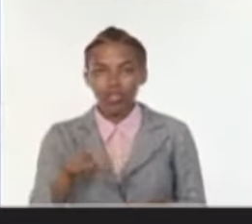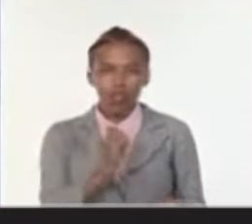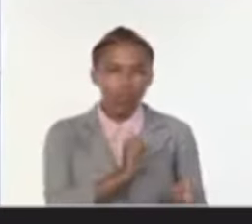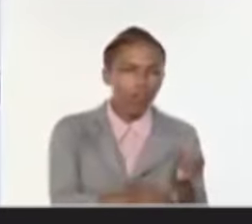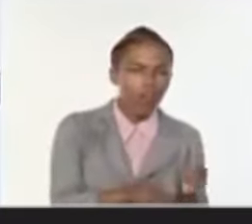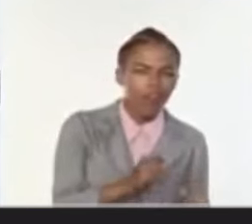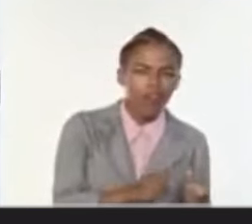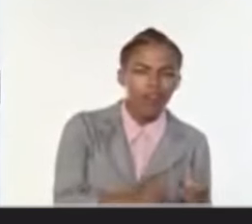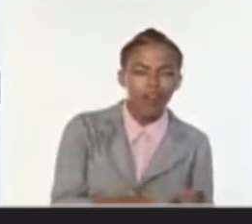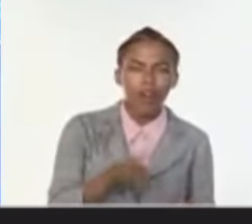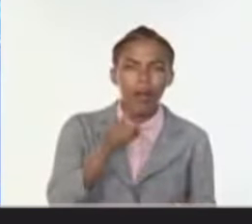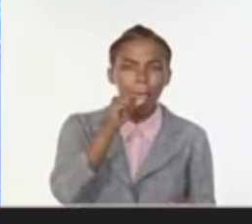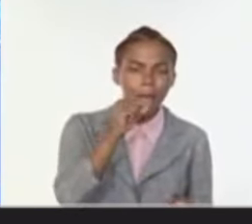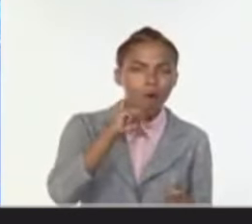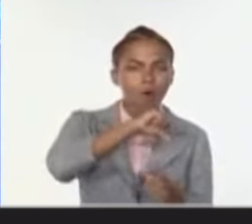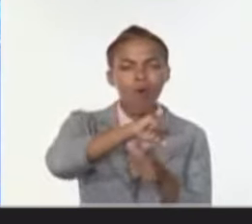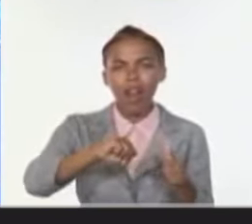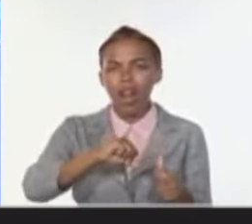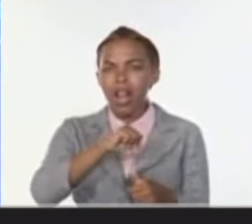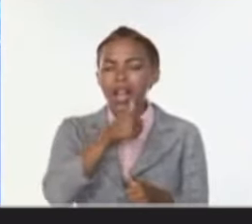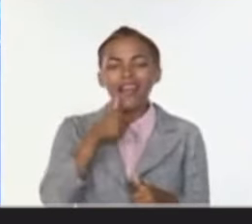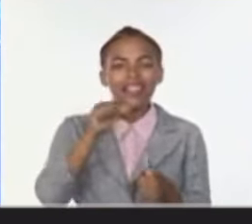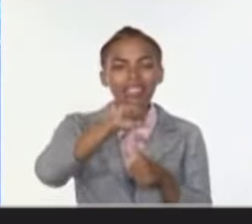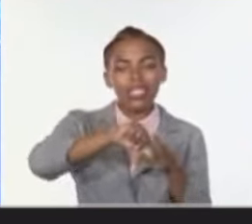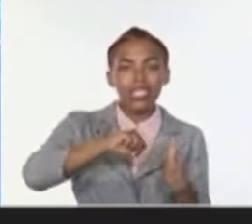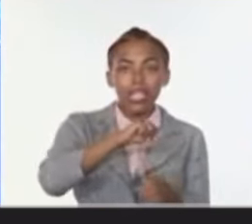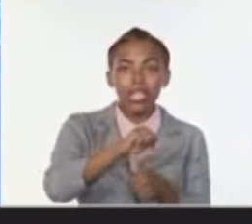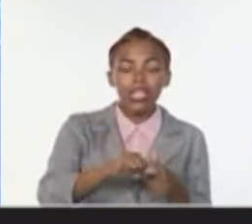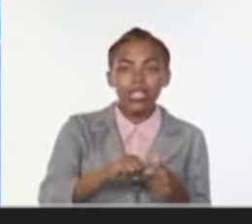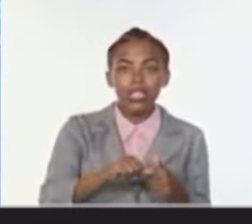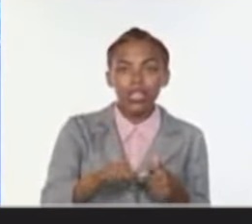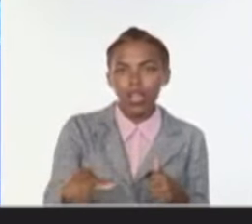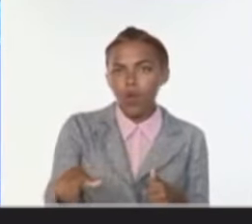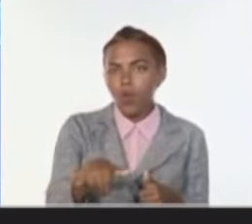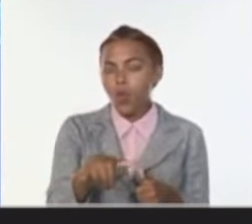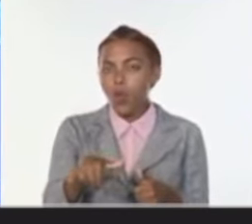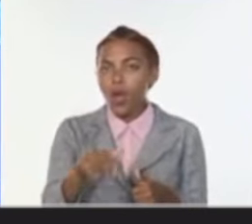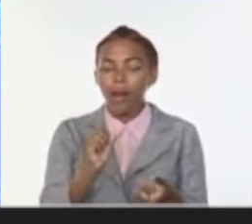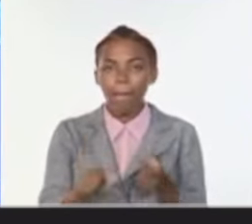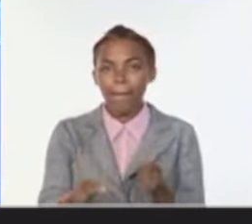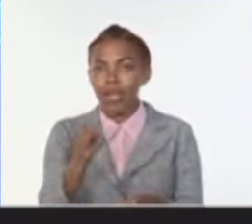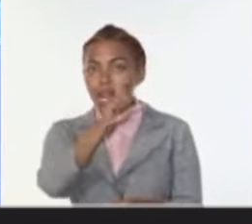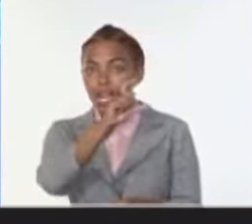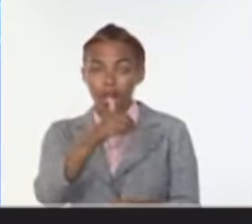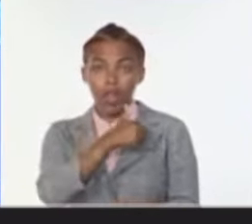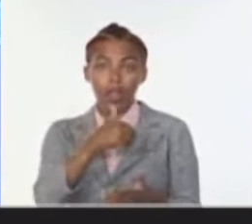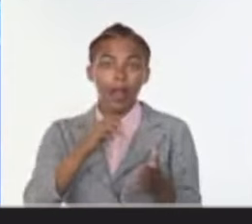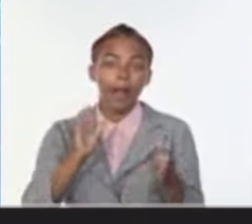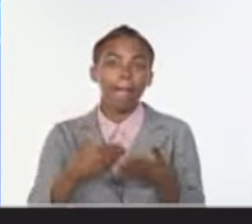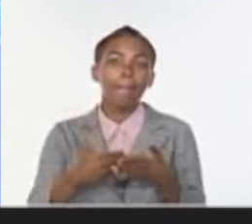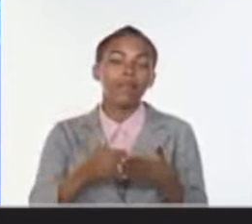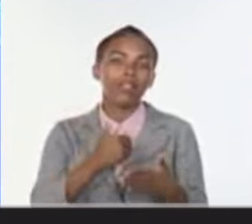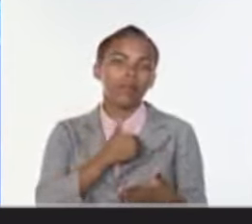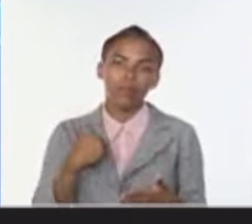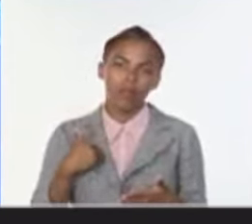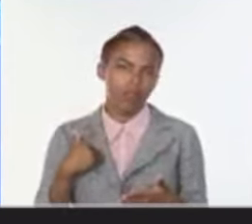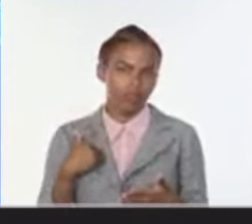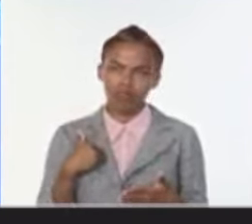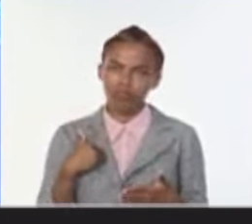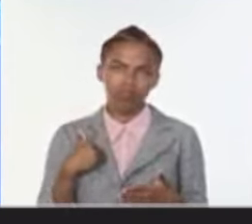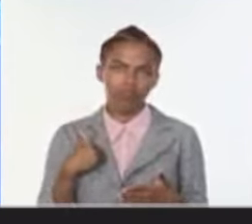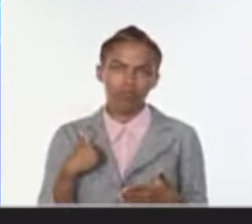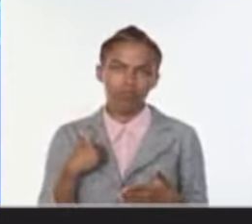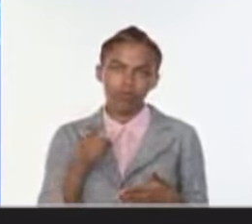recursos, el pollo, el aceite, en los mismos mercados donde lo compran, la forma de gestión no estatal. Ellos no